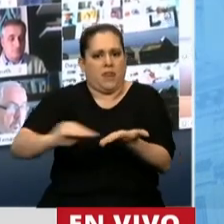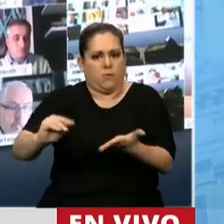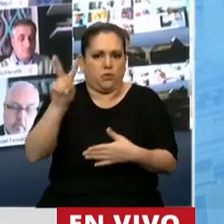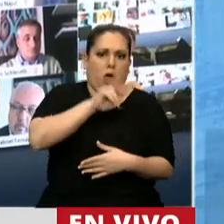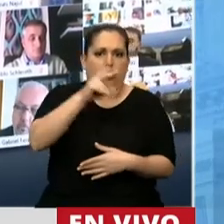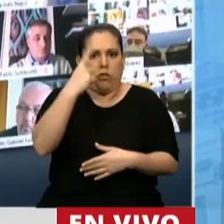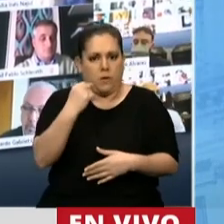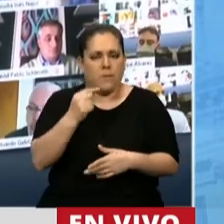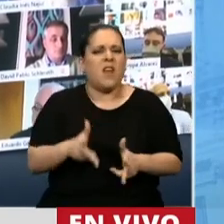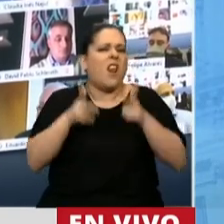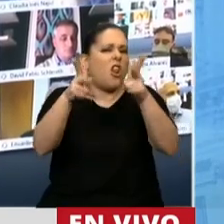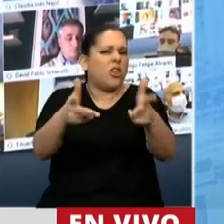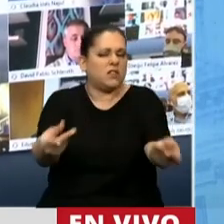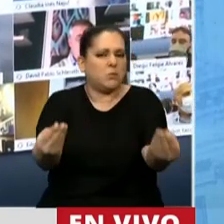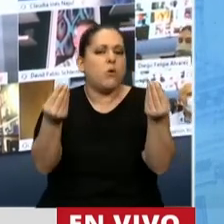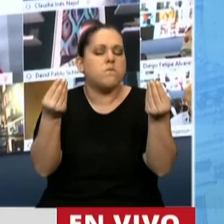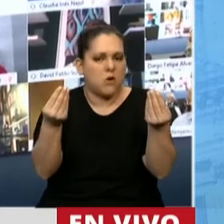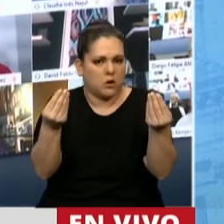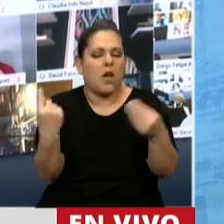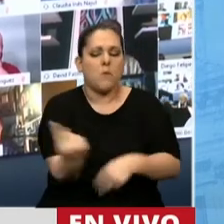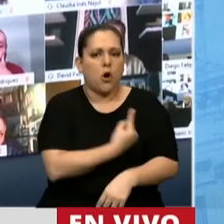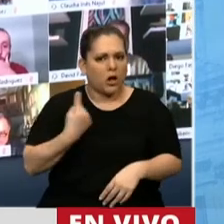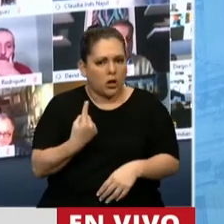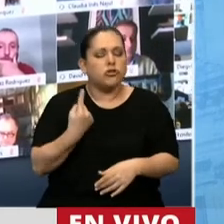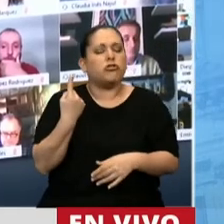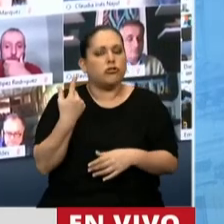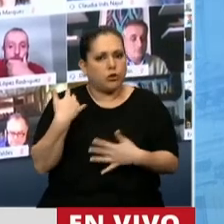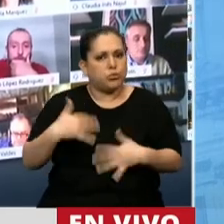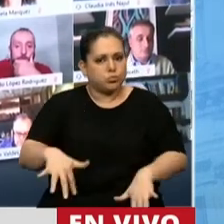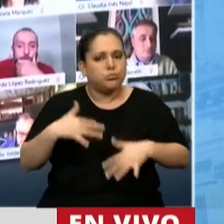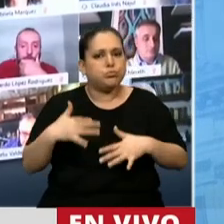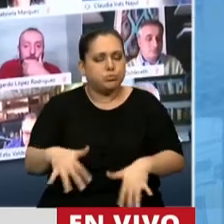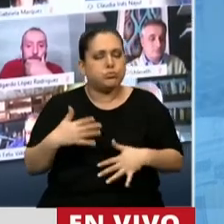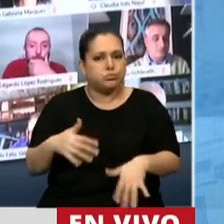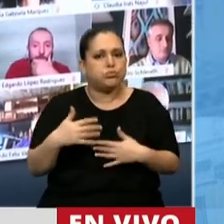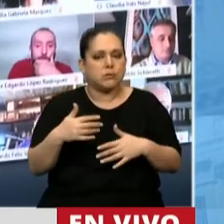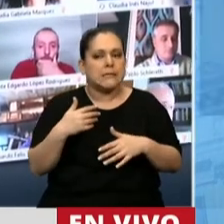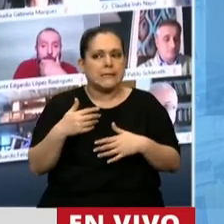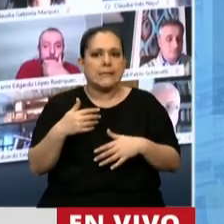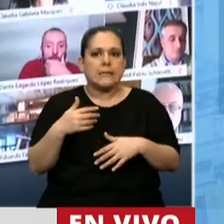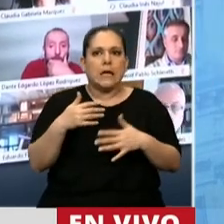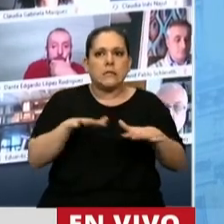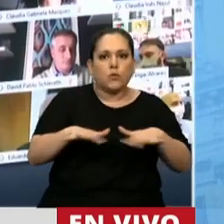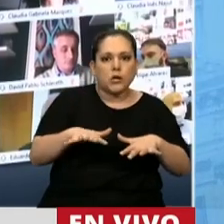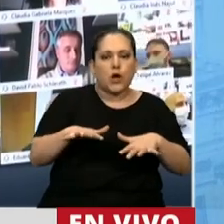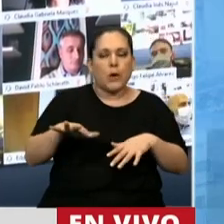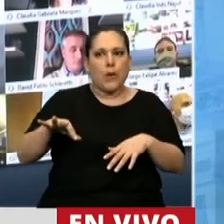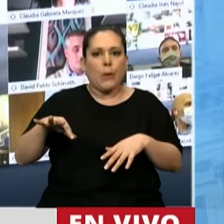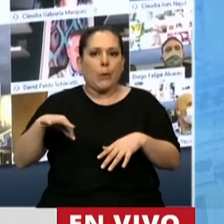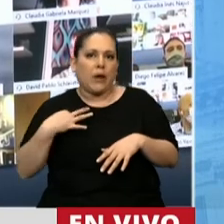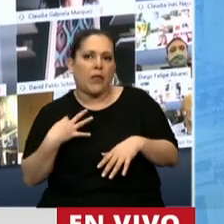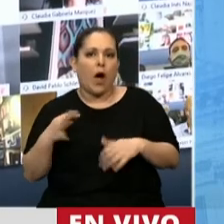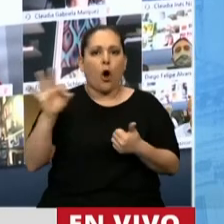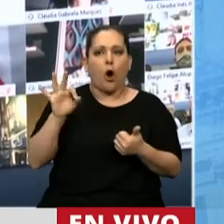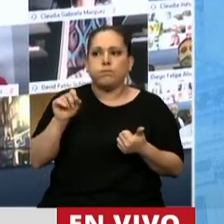decimos esto, señor presidente, porque nosotros tratamos las cuestiones de la vida y de la propiedad